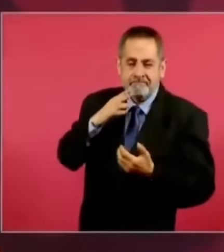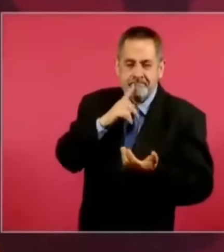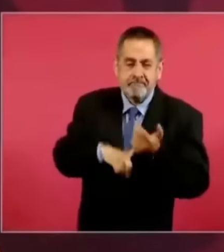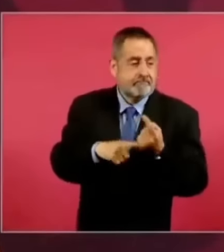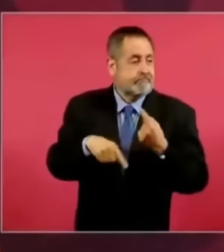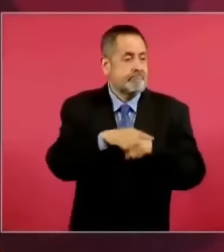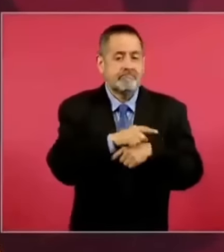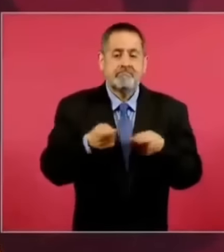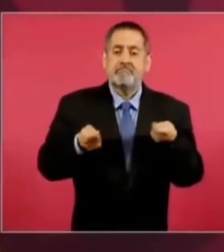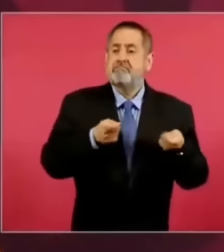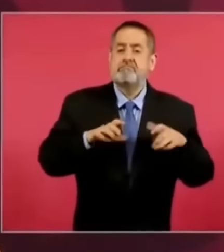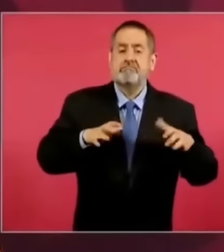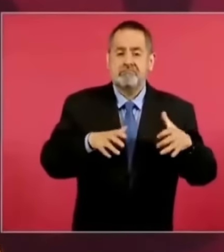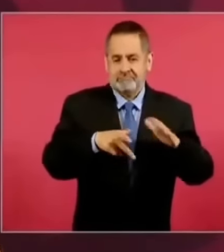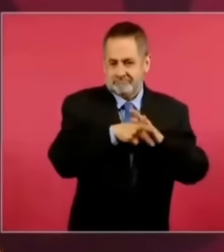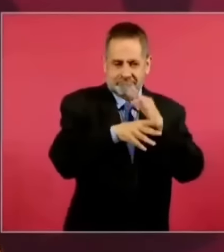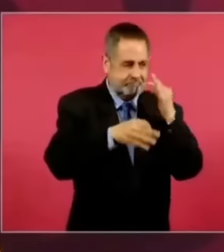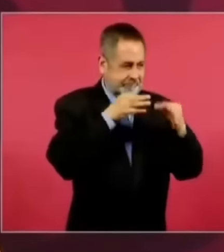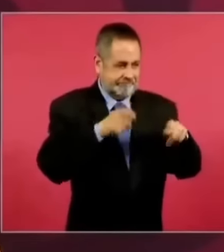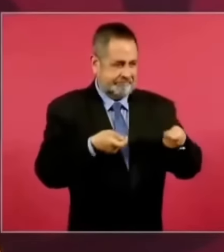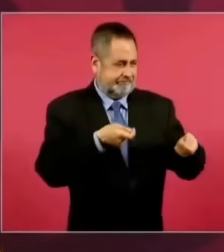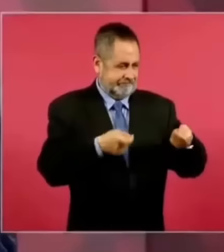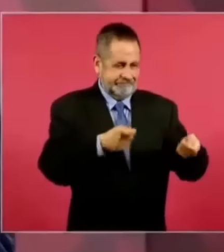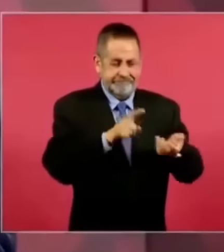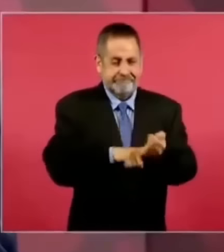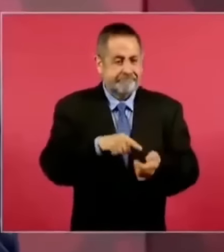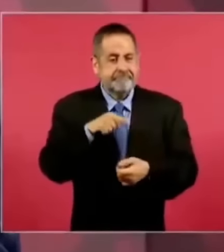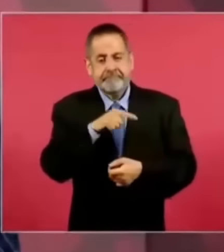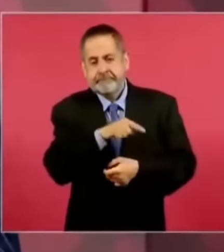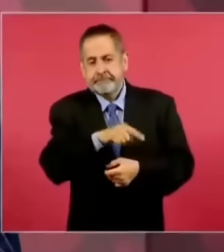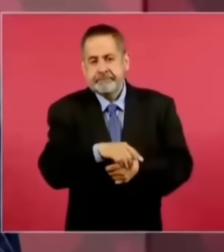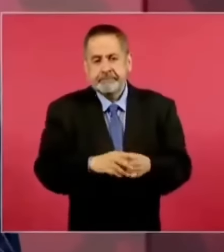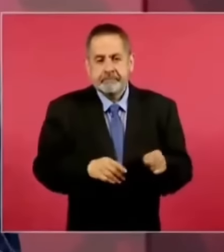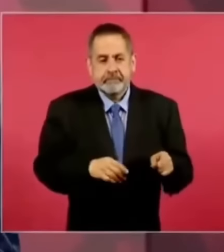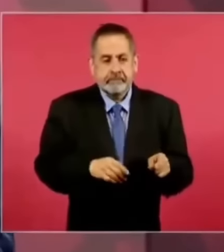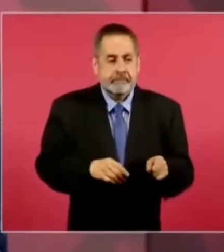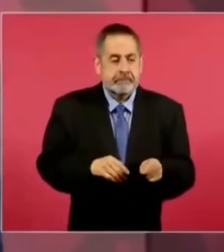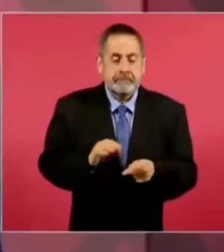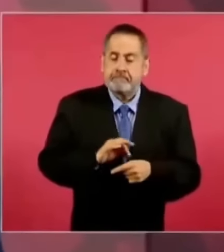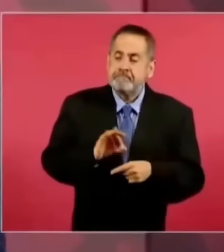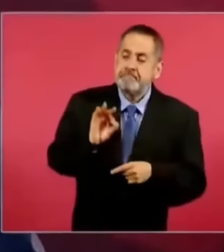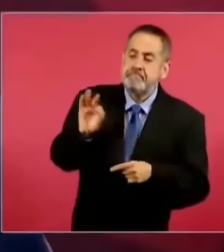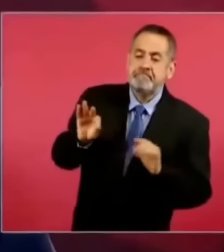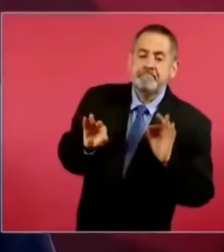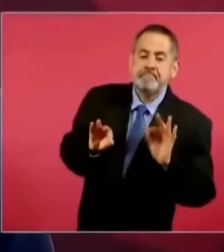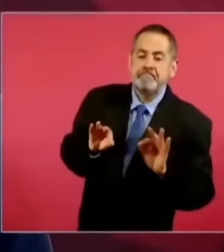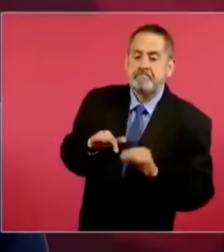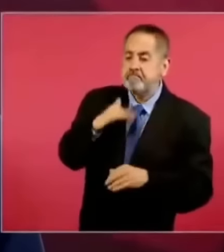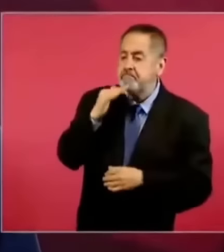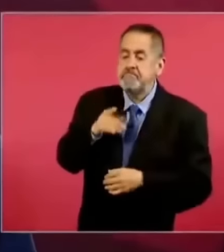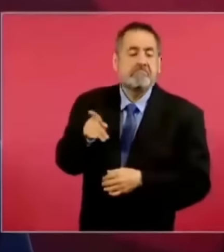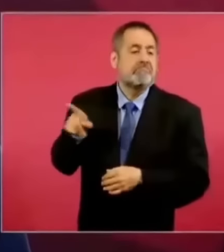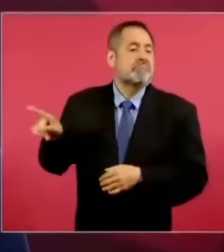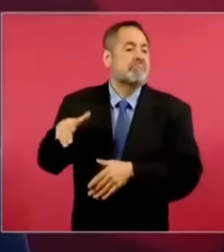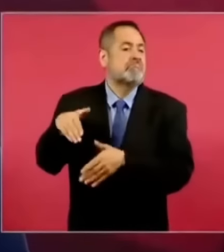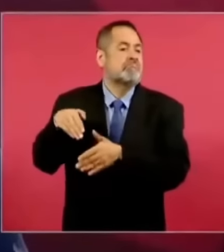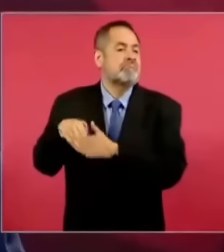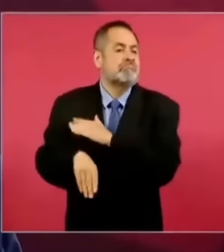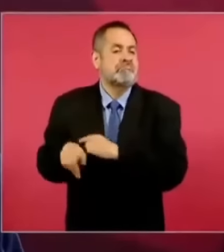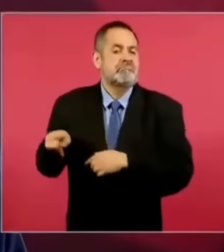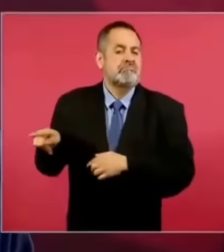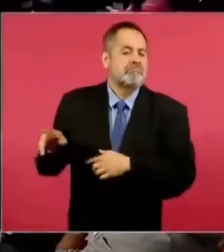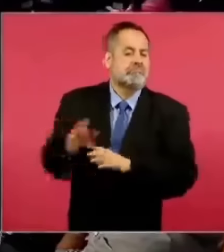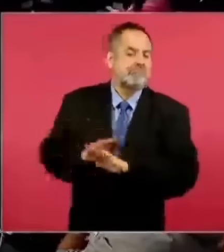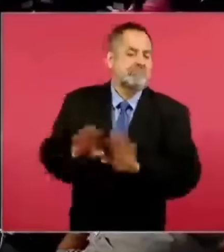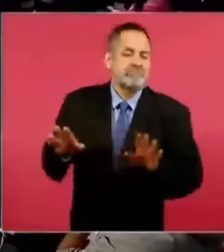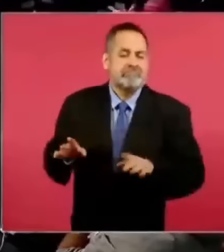de la mayoría de los medios, sueltan los rumores, ya se vendió. Pero qué raro,